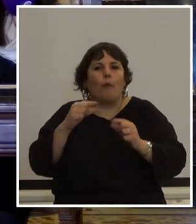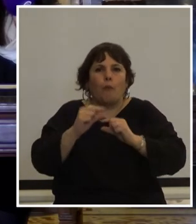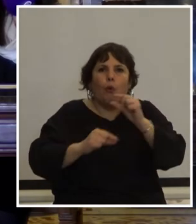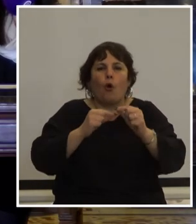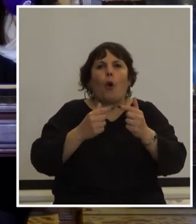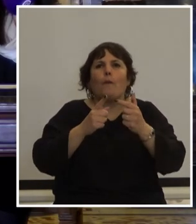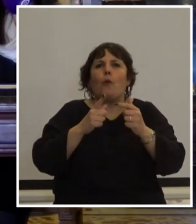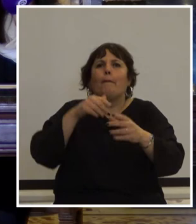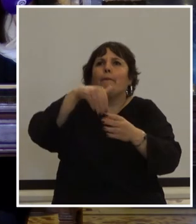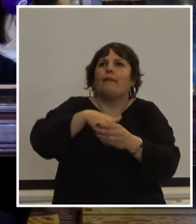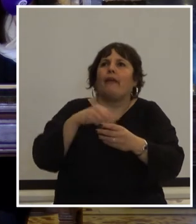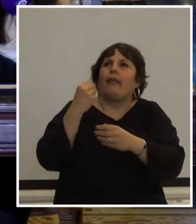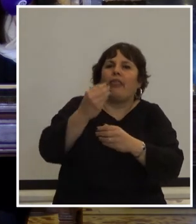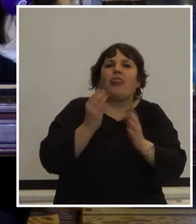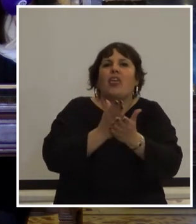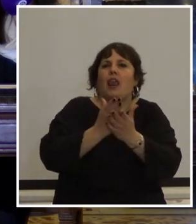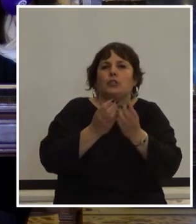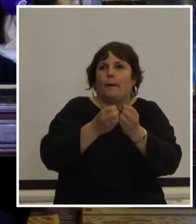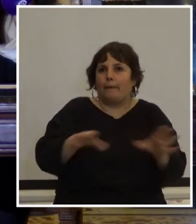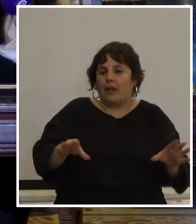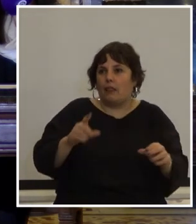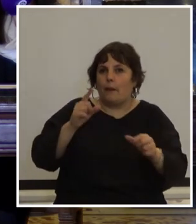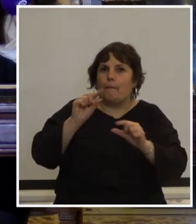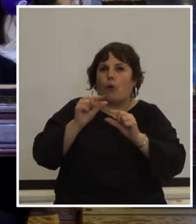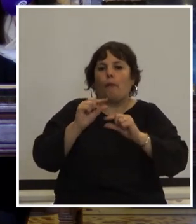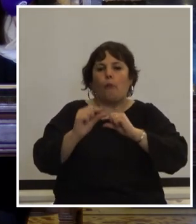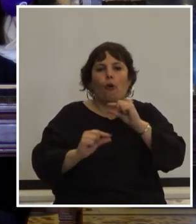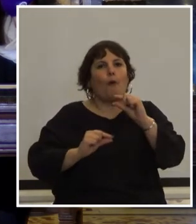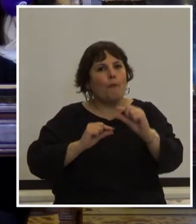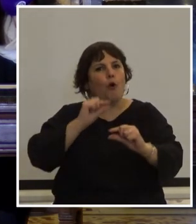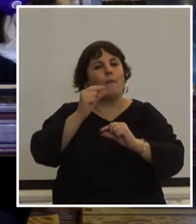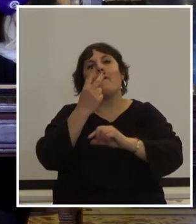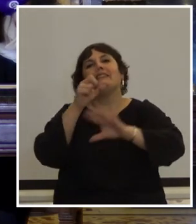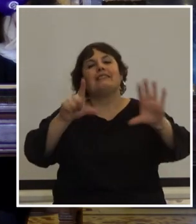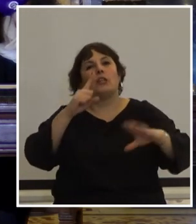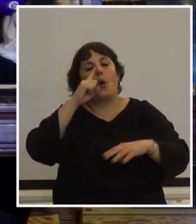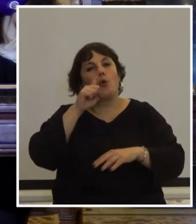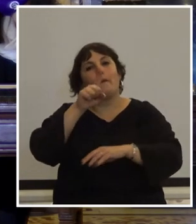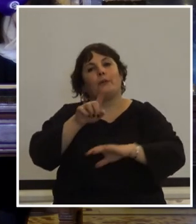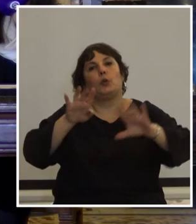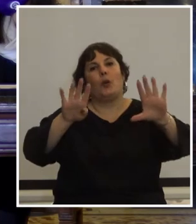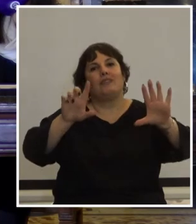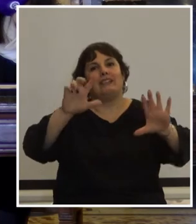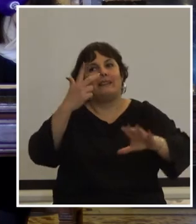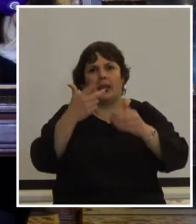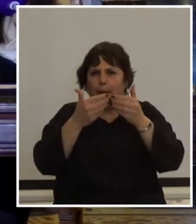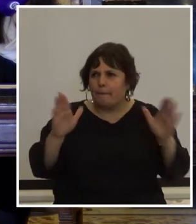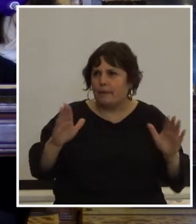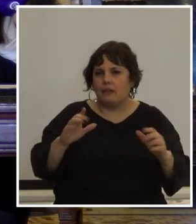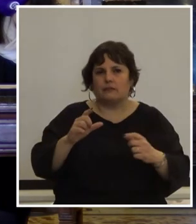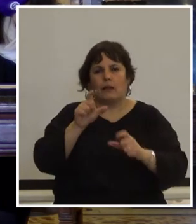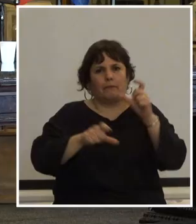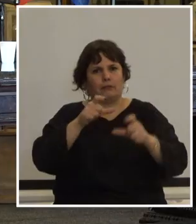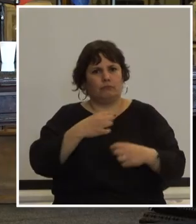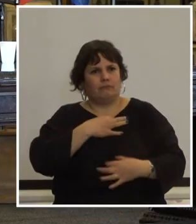pérdida de la democracia hasta que preparando ese camino el 27 de junio de 1973 entran a correr los civiles